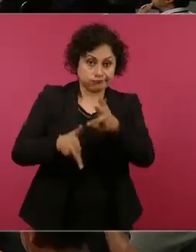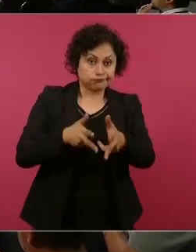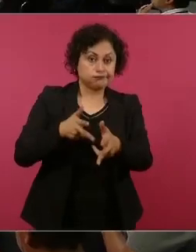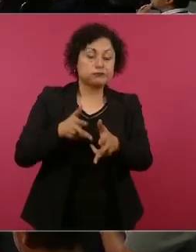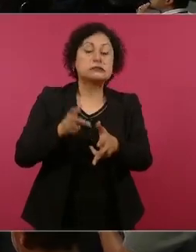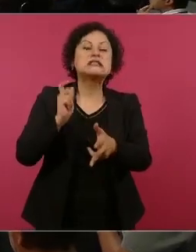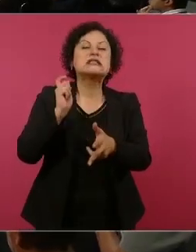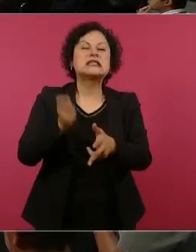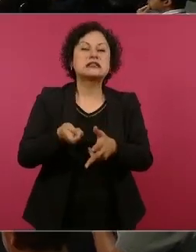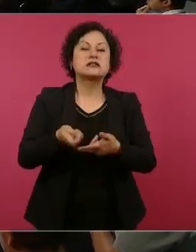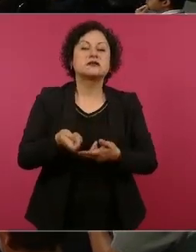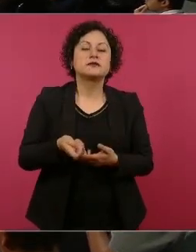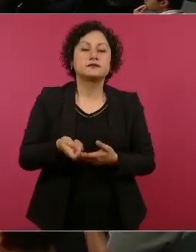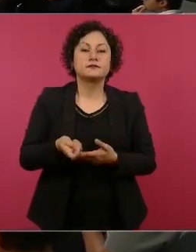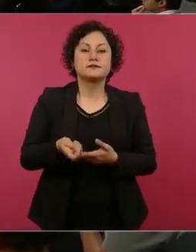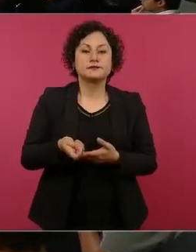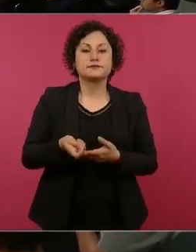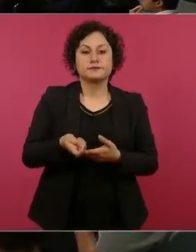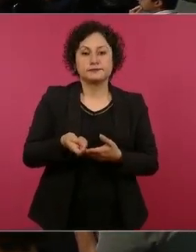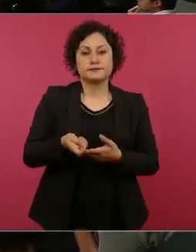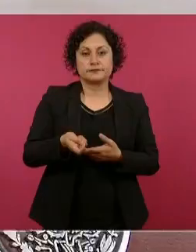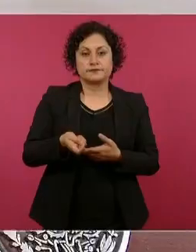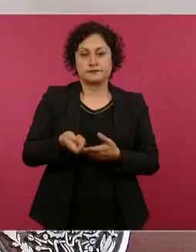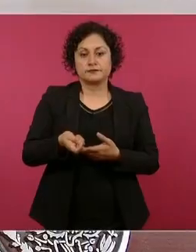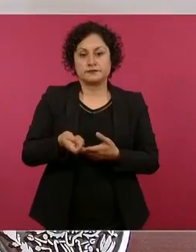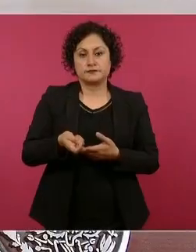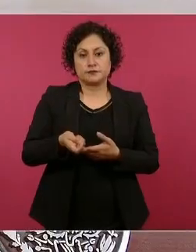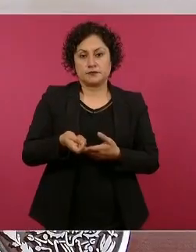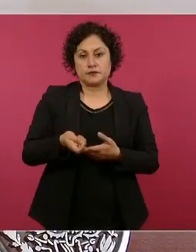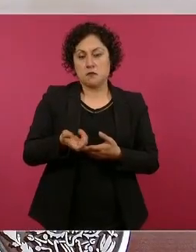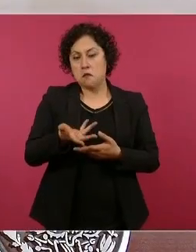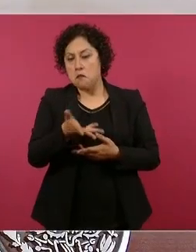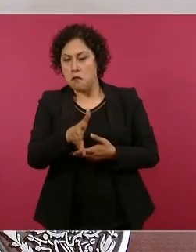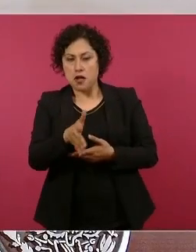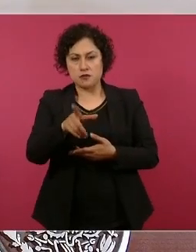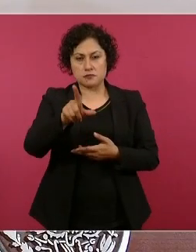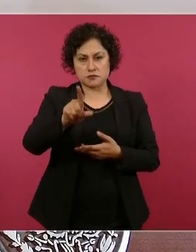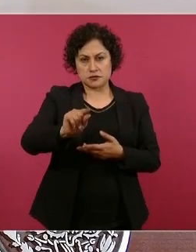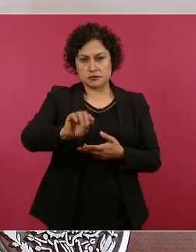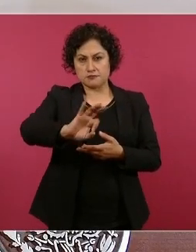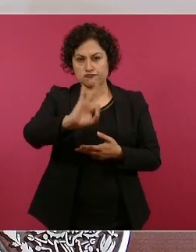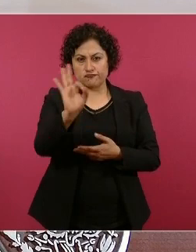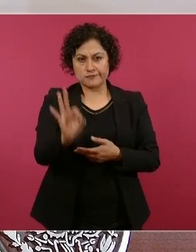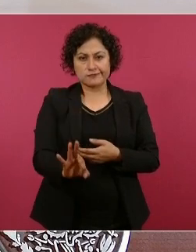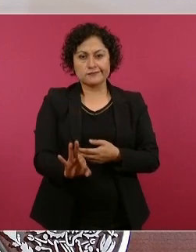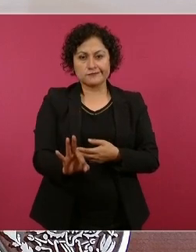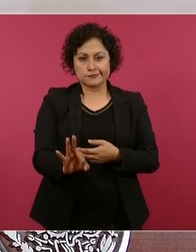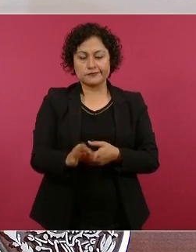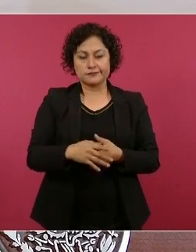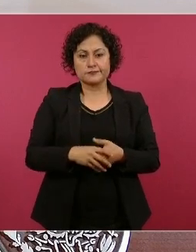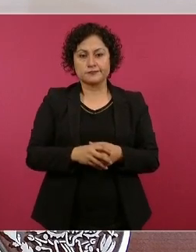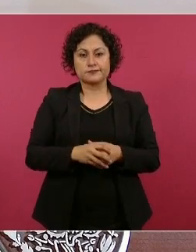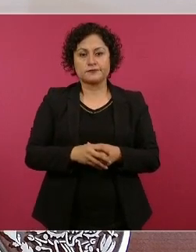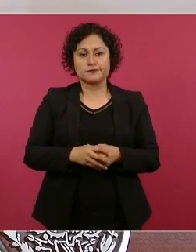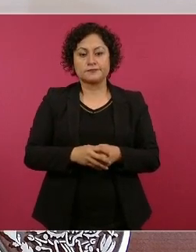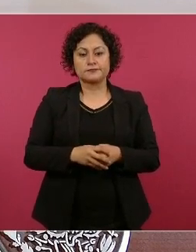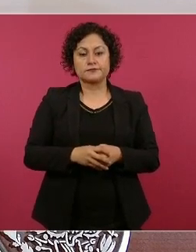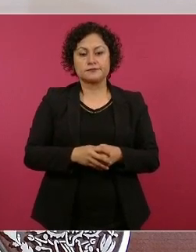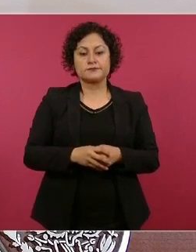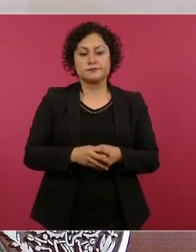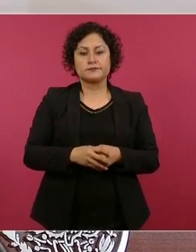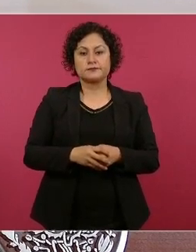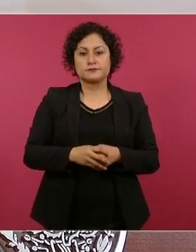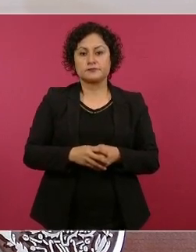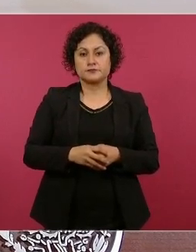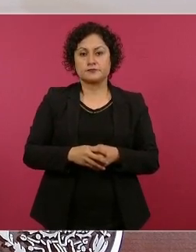trae como 70 por ciento de